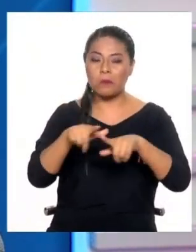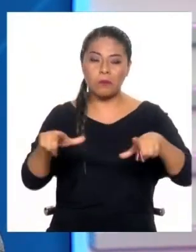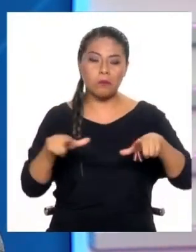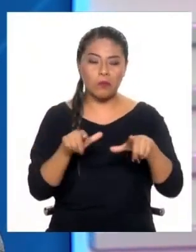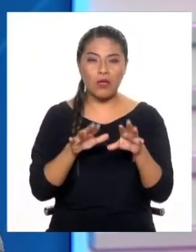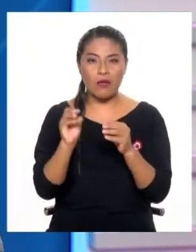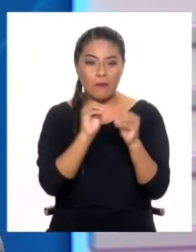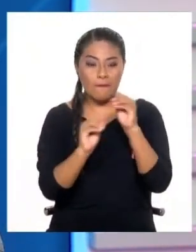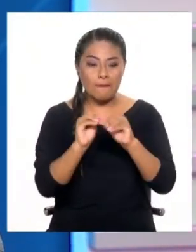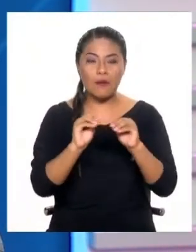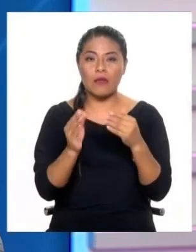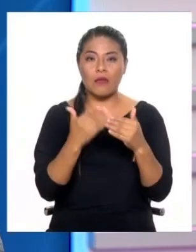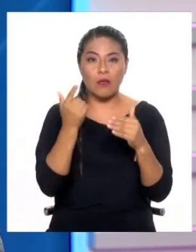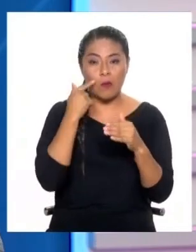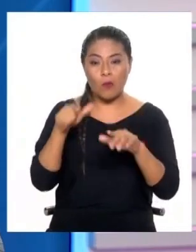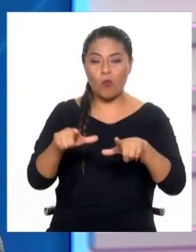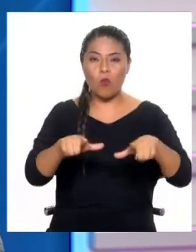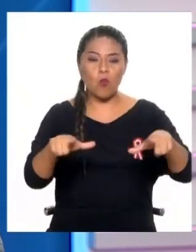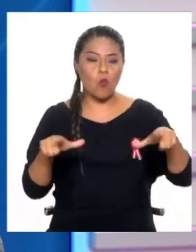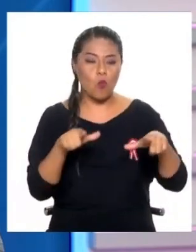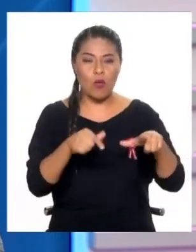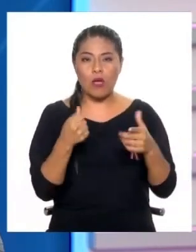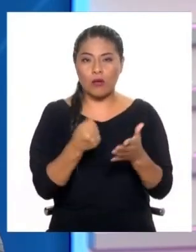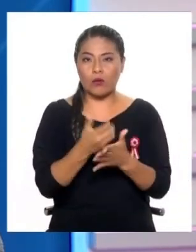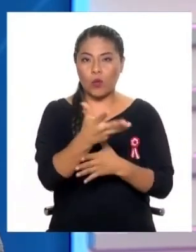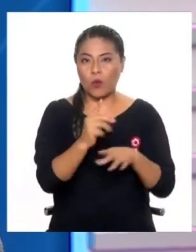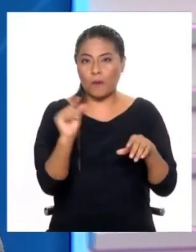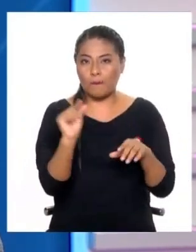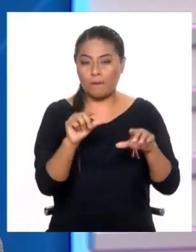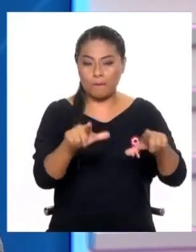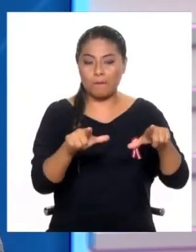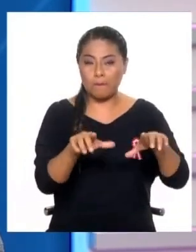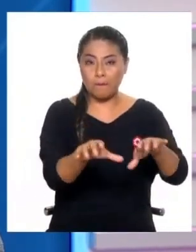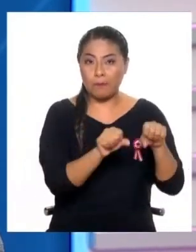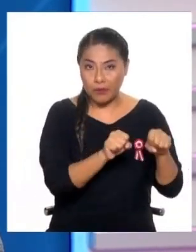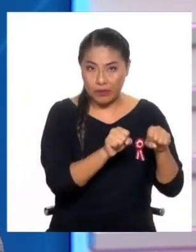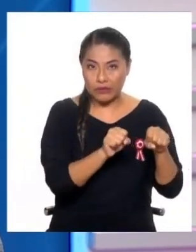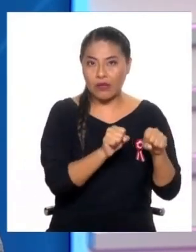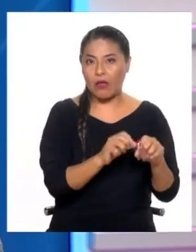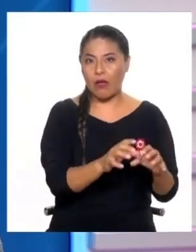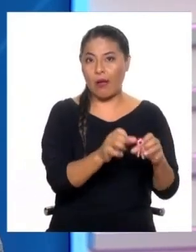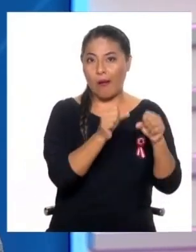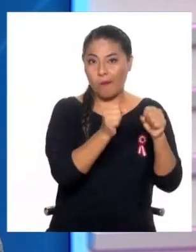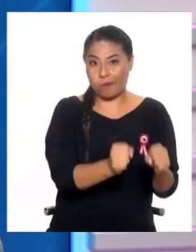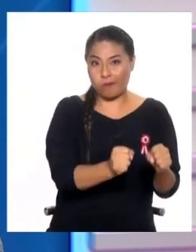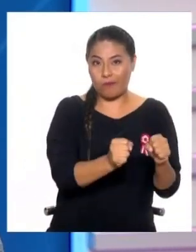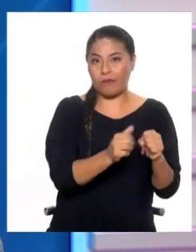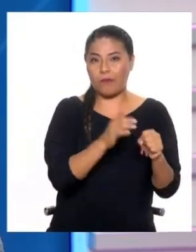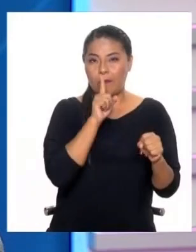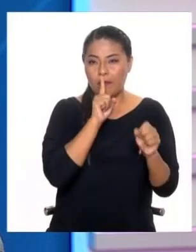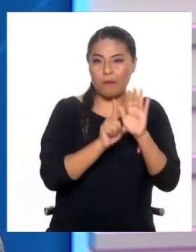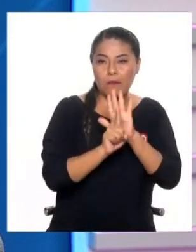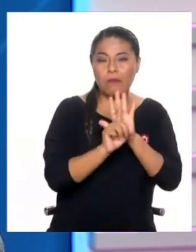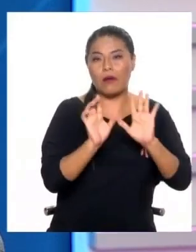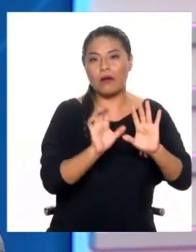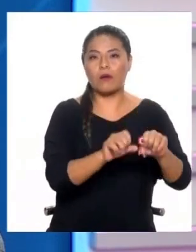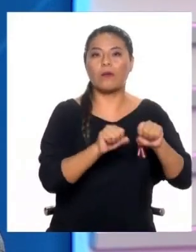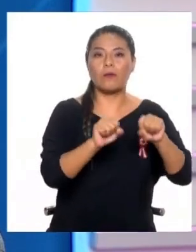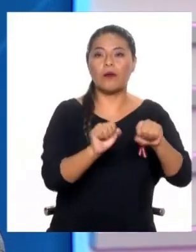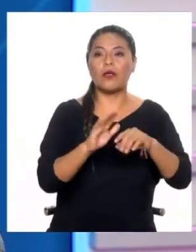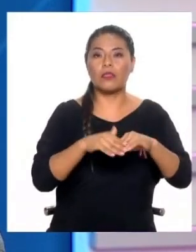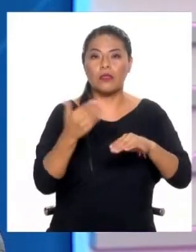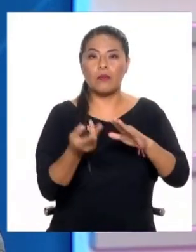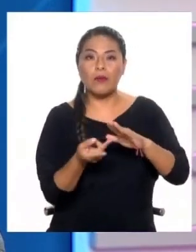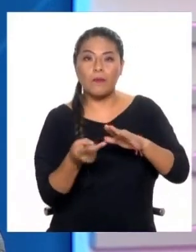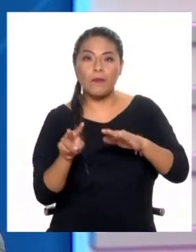económico o incluso lo consigue a través de lo que viene a ser una invasión, y en el tiempo ese terreno cobra un valor inusitado.